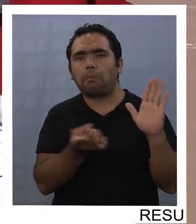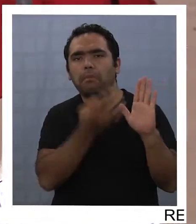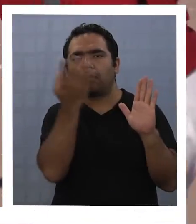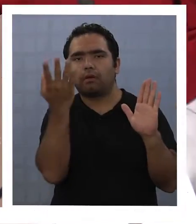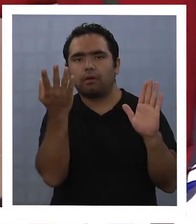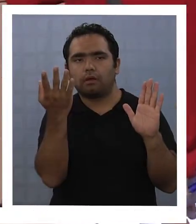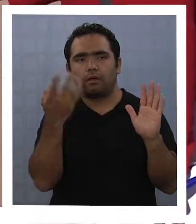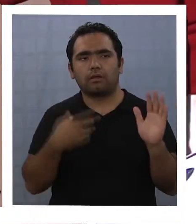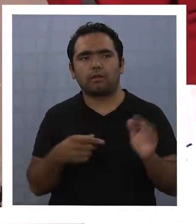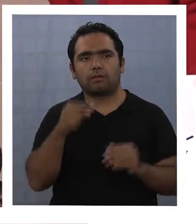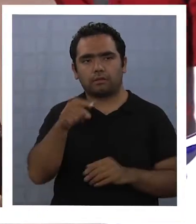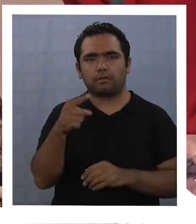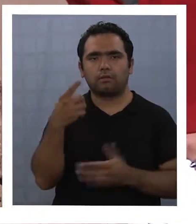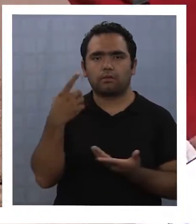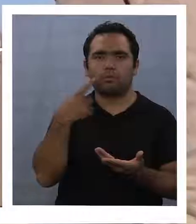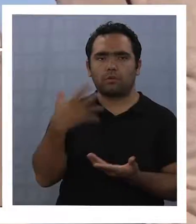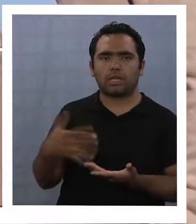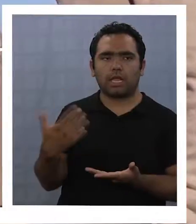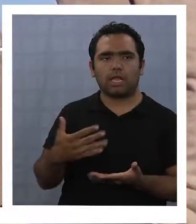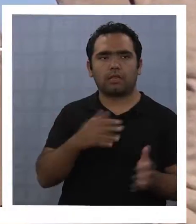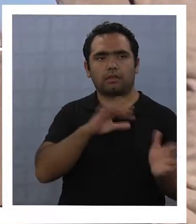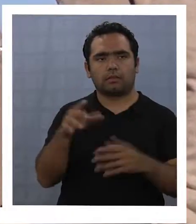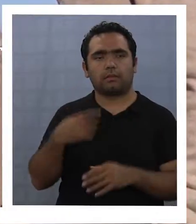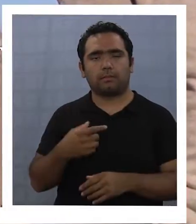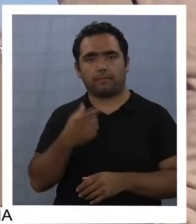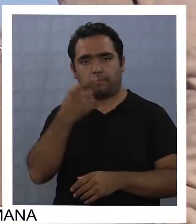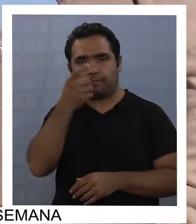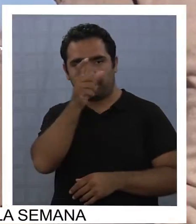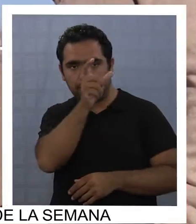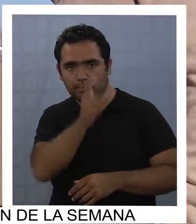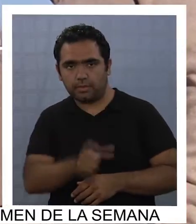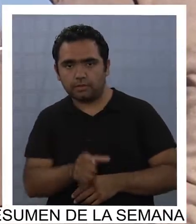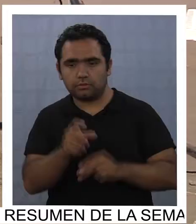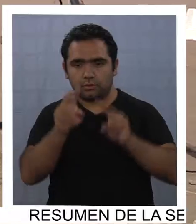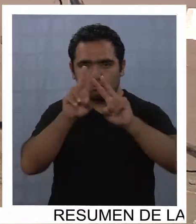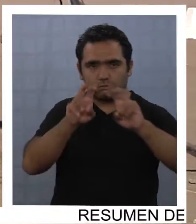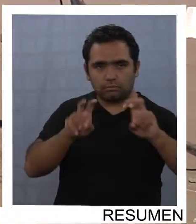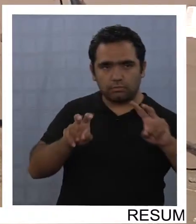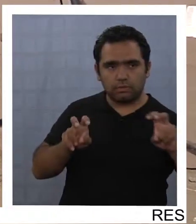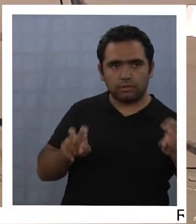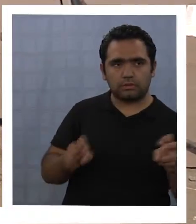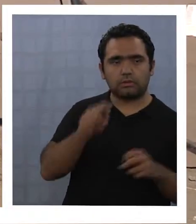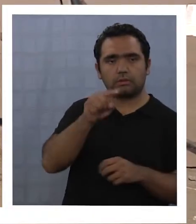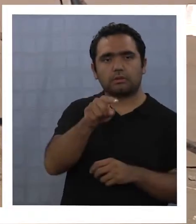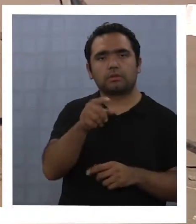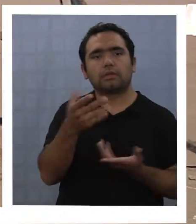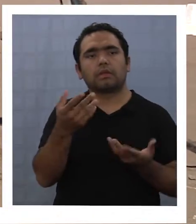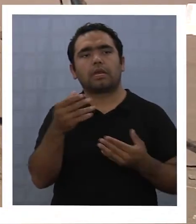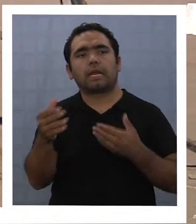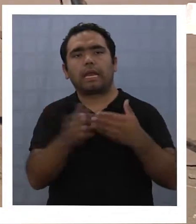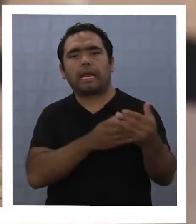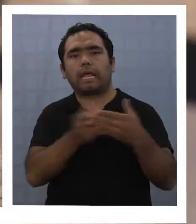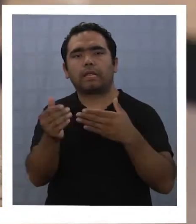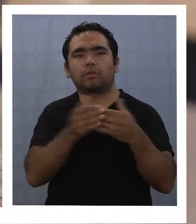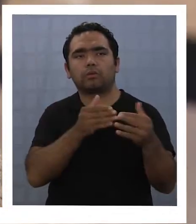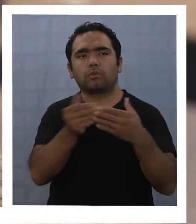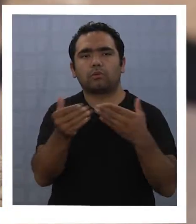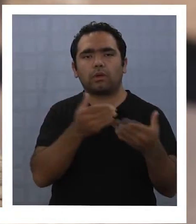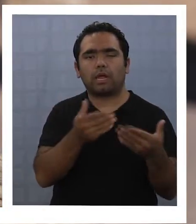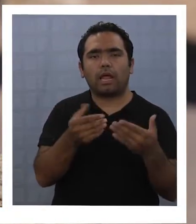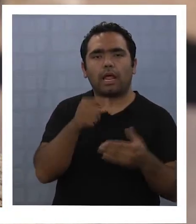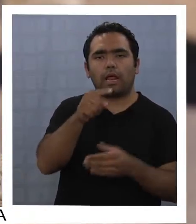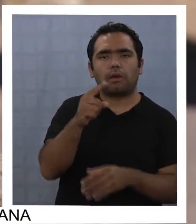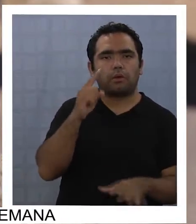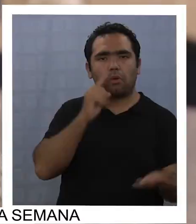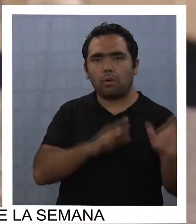preceptos. Para este arqueólogo, una de las principales amenazas al patrimonio natural del norte es la consideración